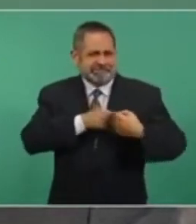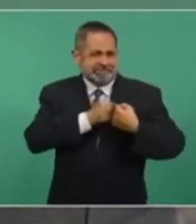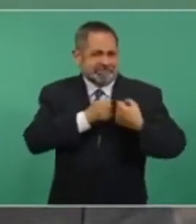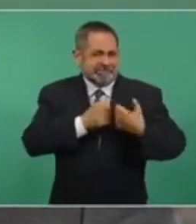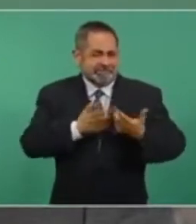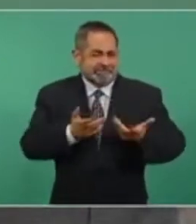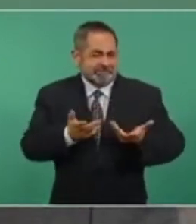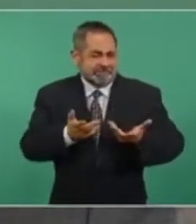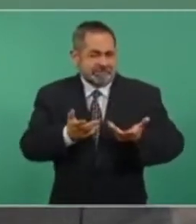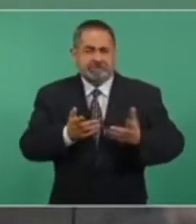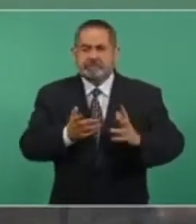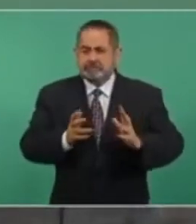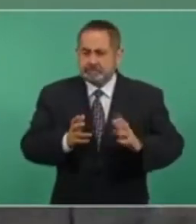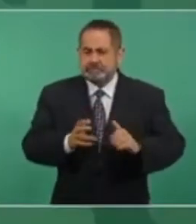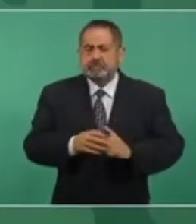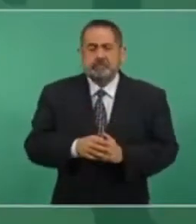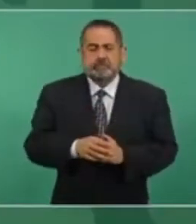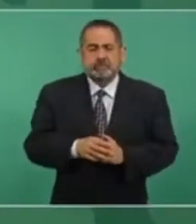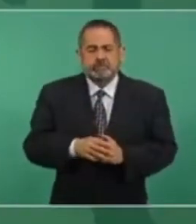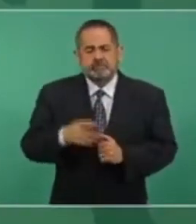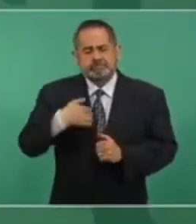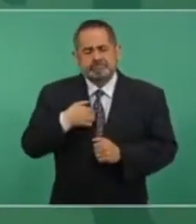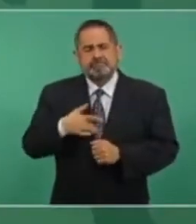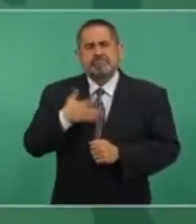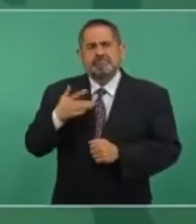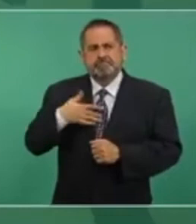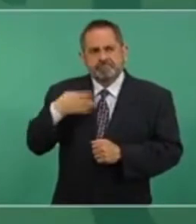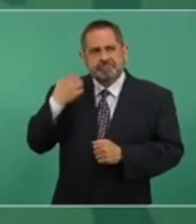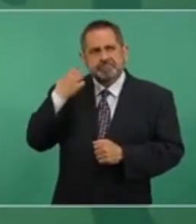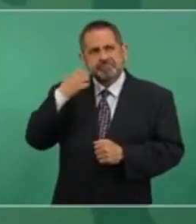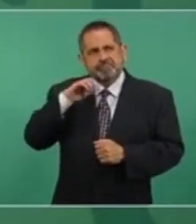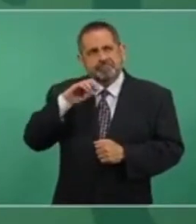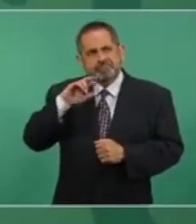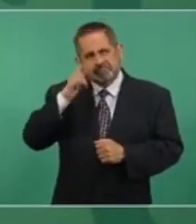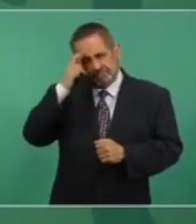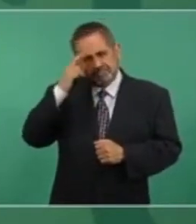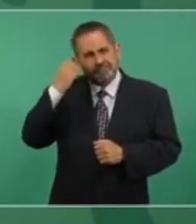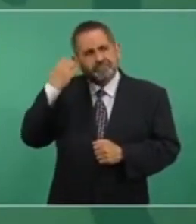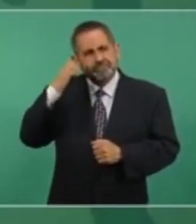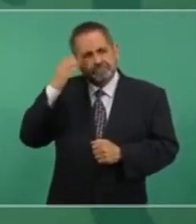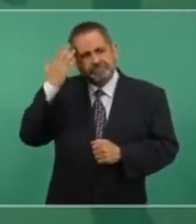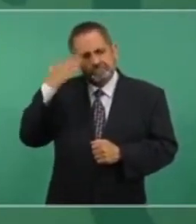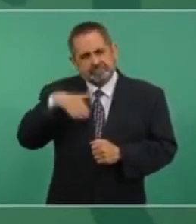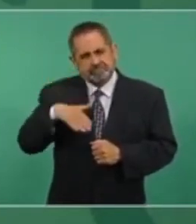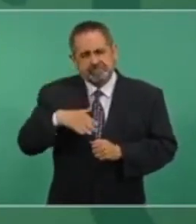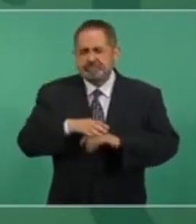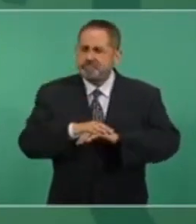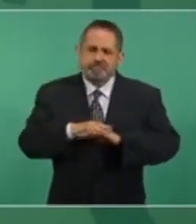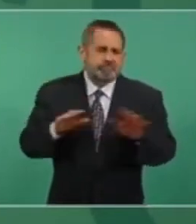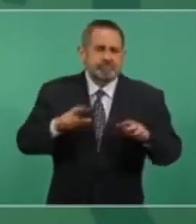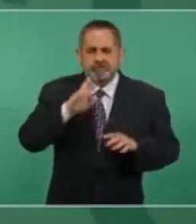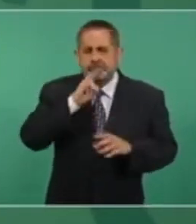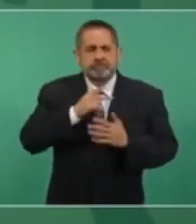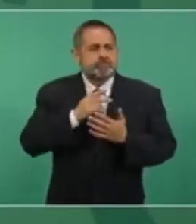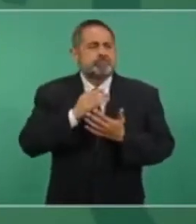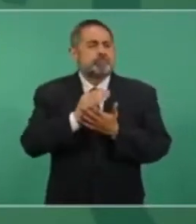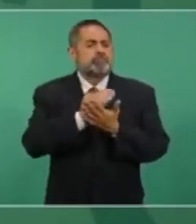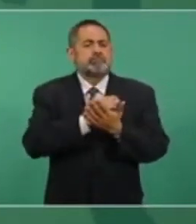Entonces, la experiencia es de que el método de las encuestas